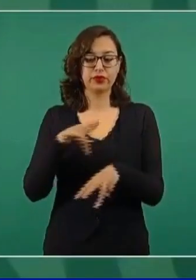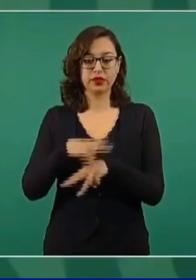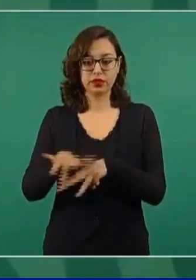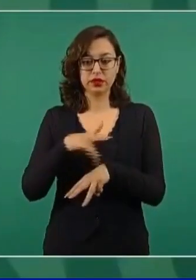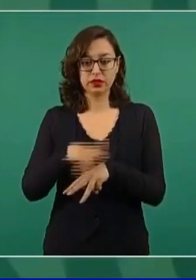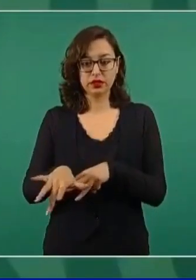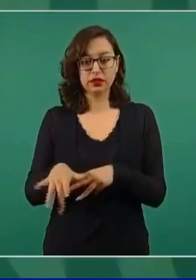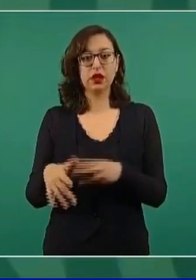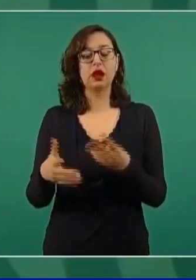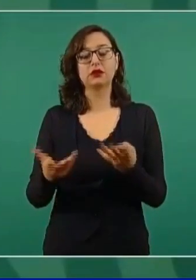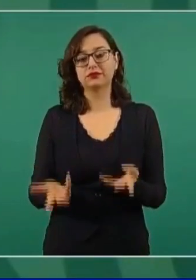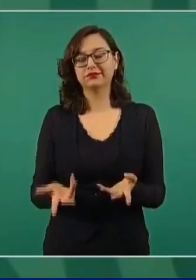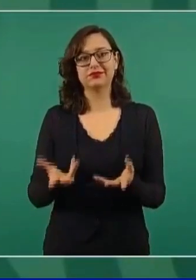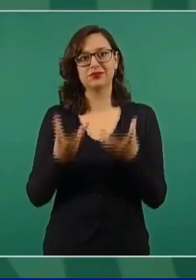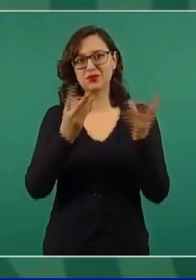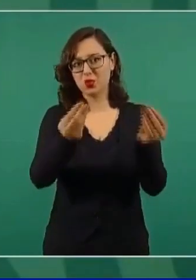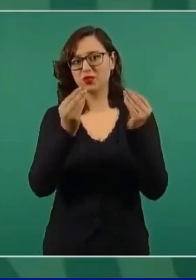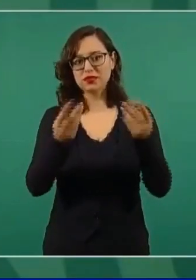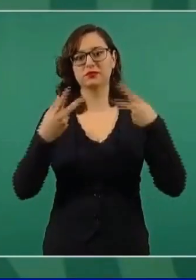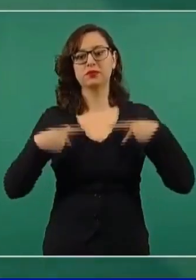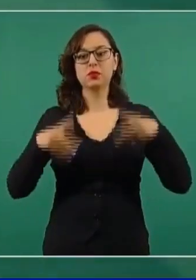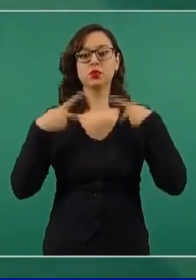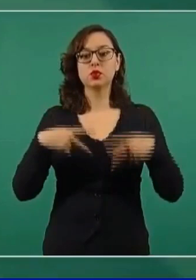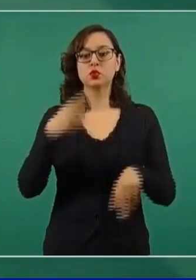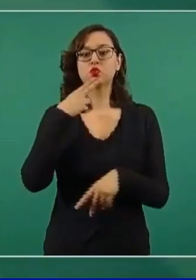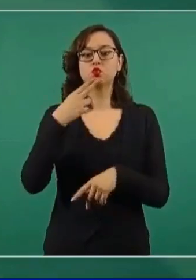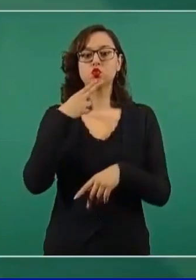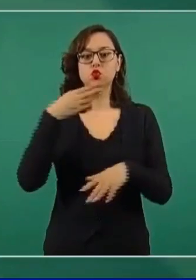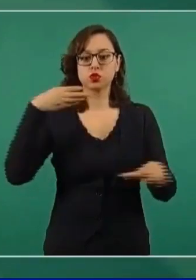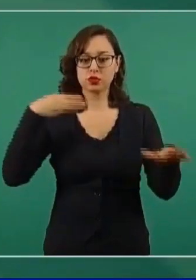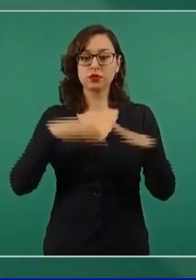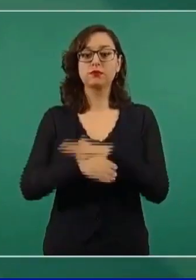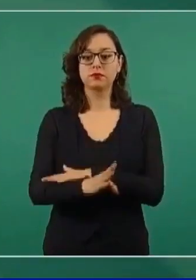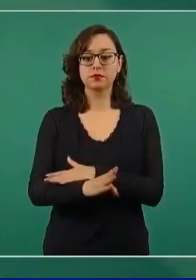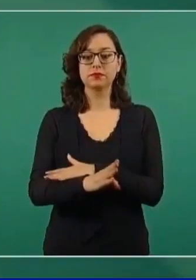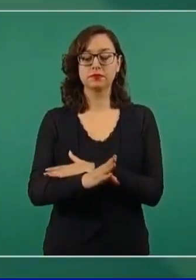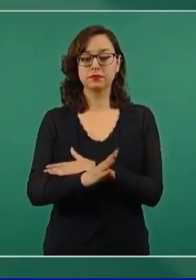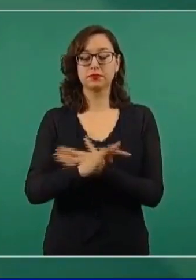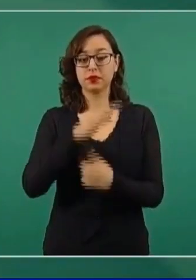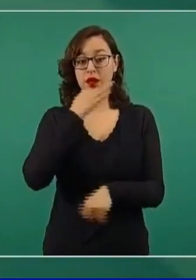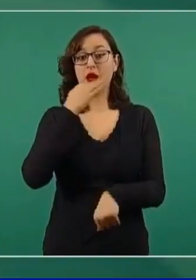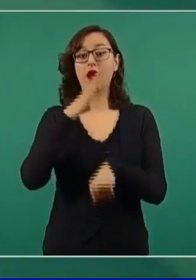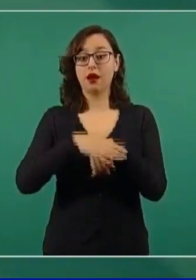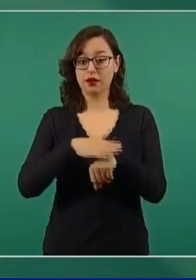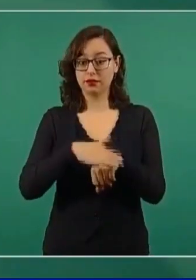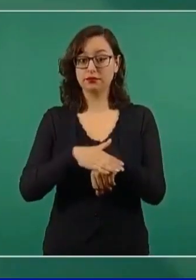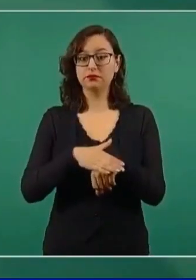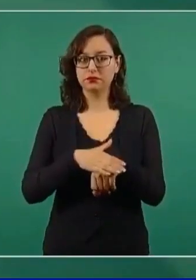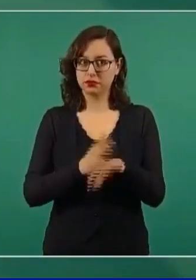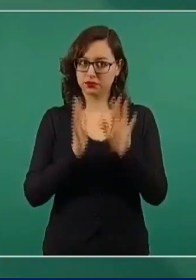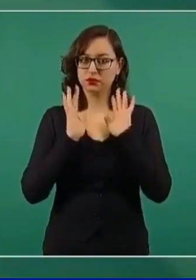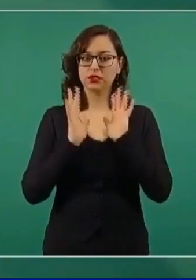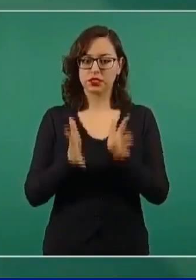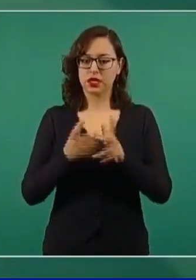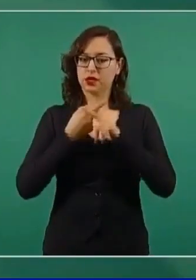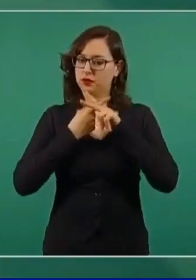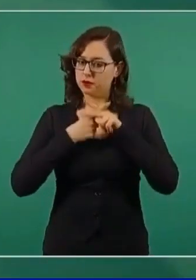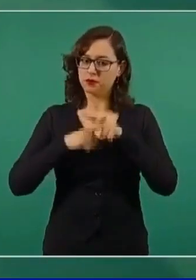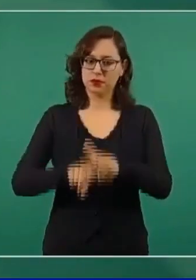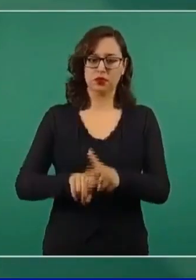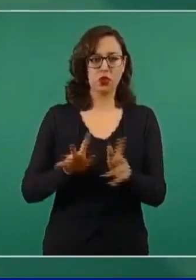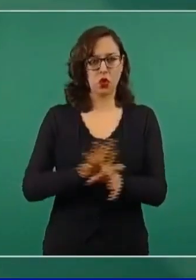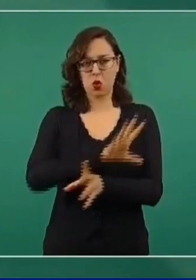Chalco, de todos los que usan esa línea, ya se está haciendo toda la